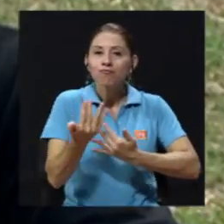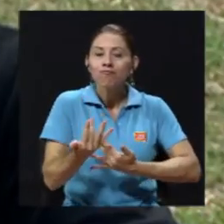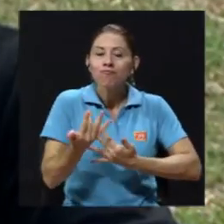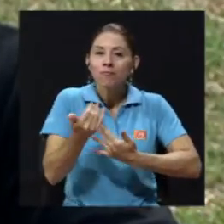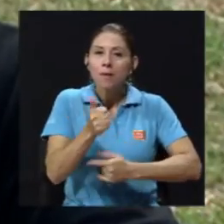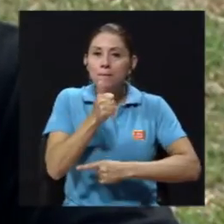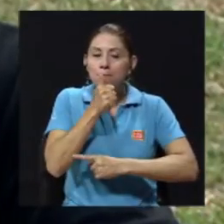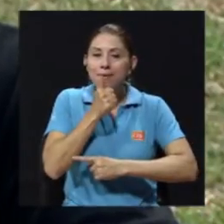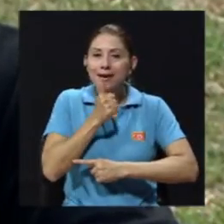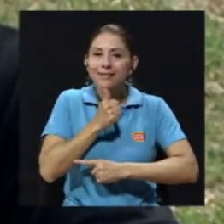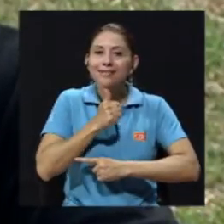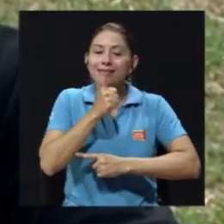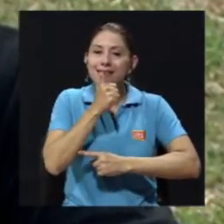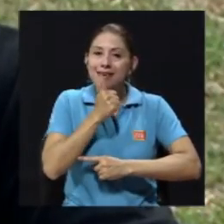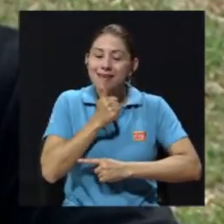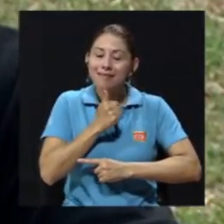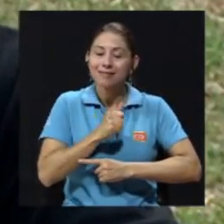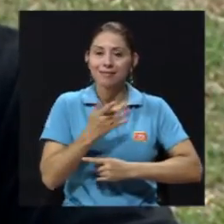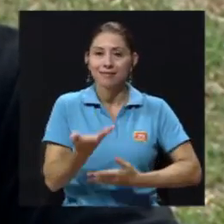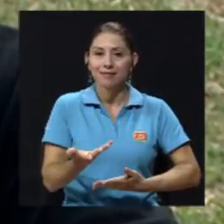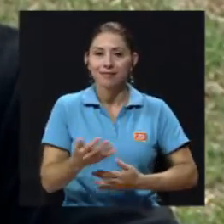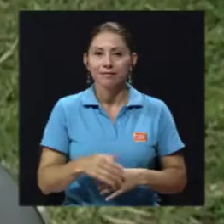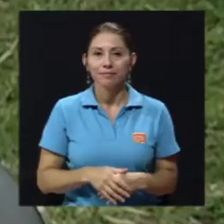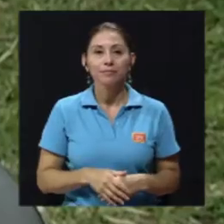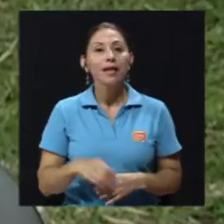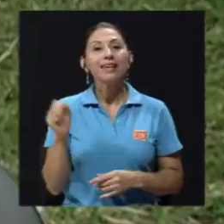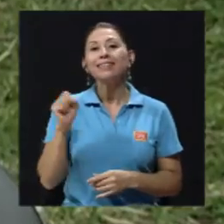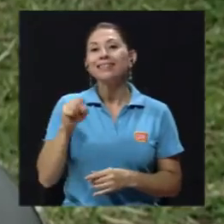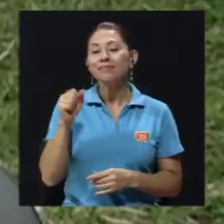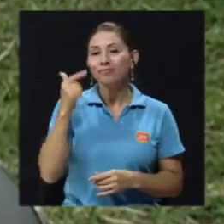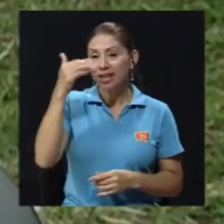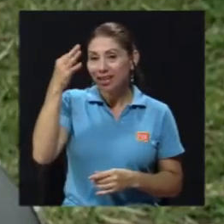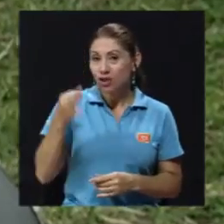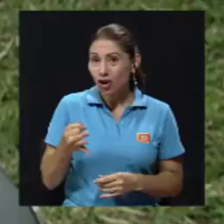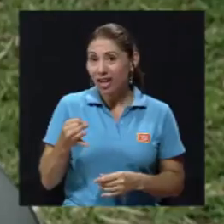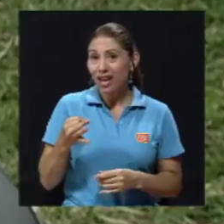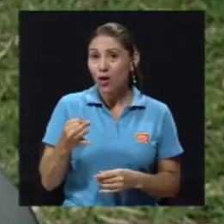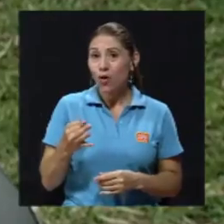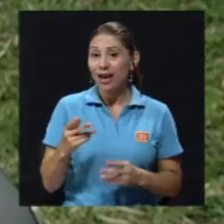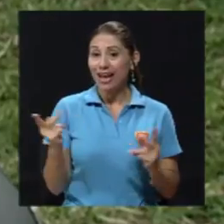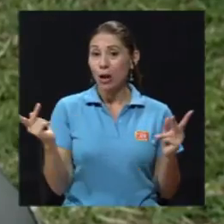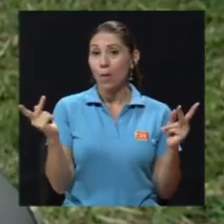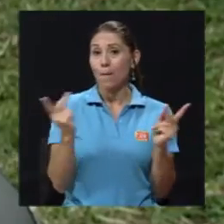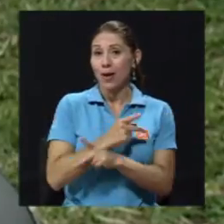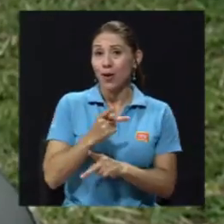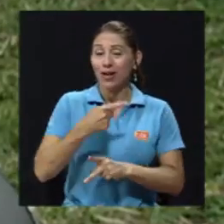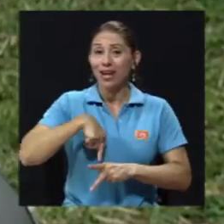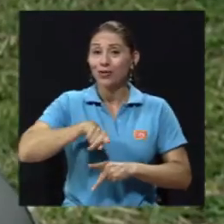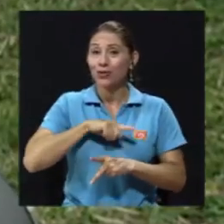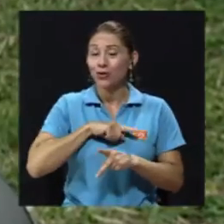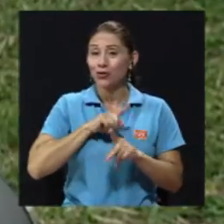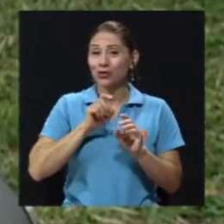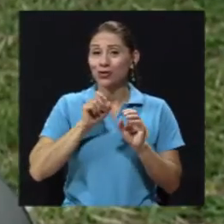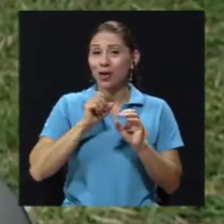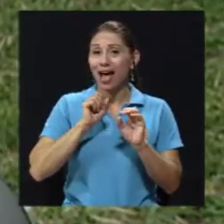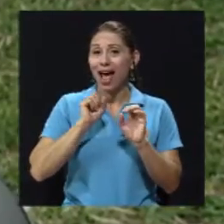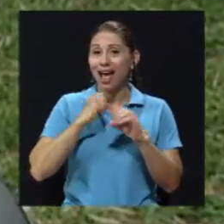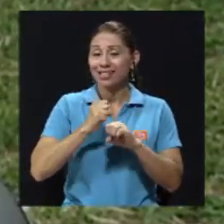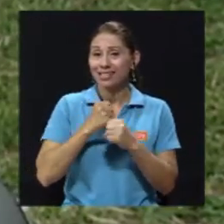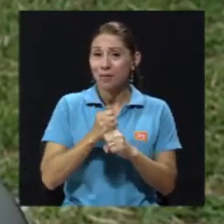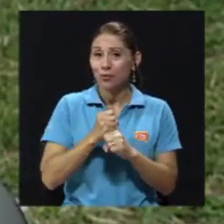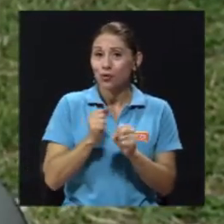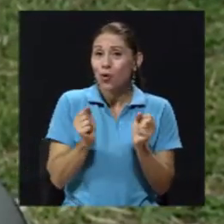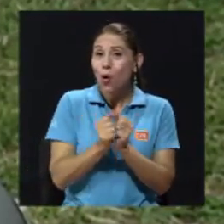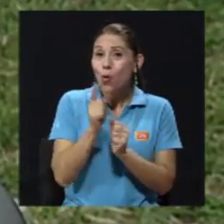paciencia en esto es el aliado número uno. Yo creo que lo peor que tenemos y que podemos hacer con una madre que está